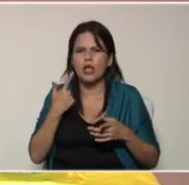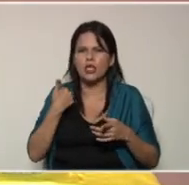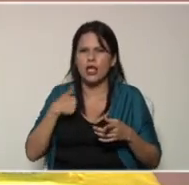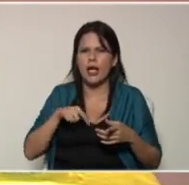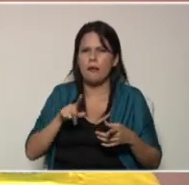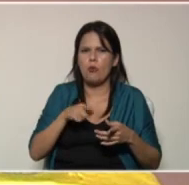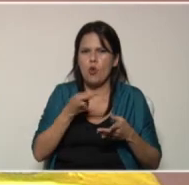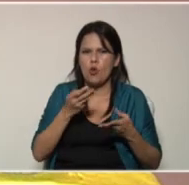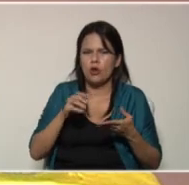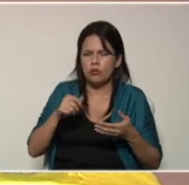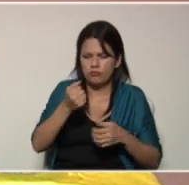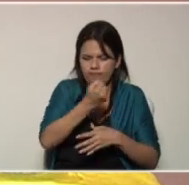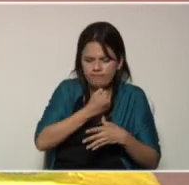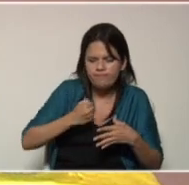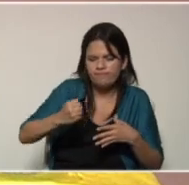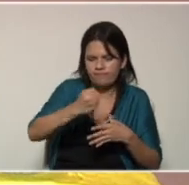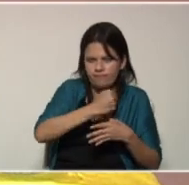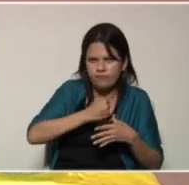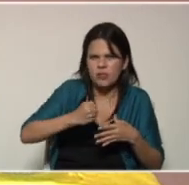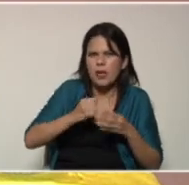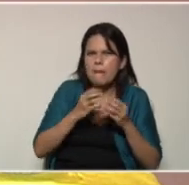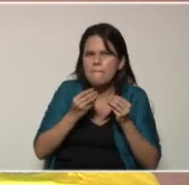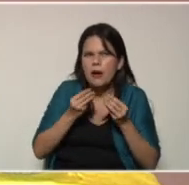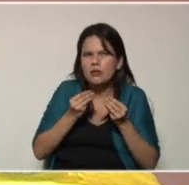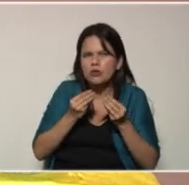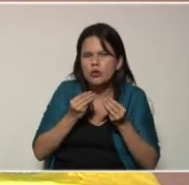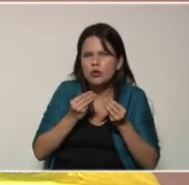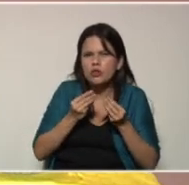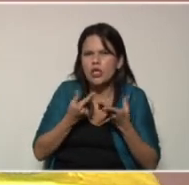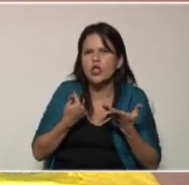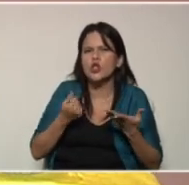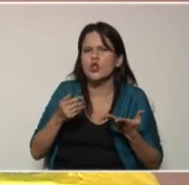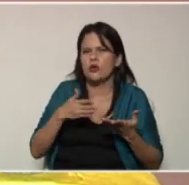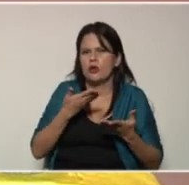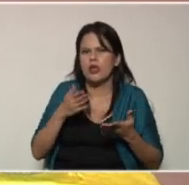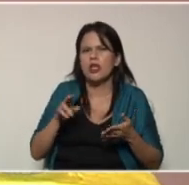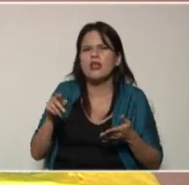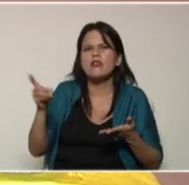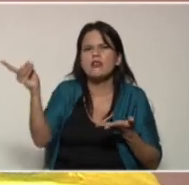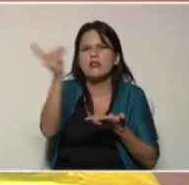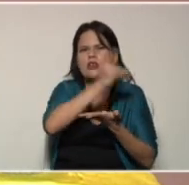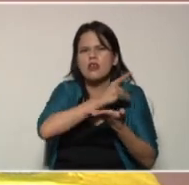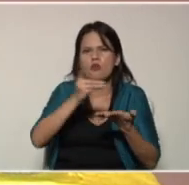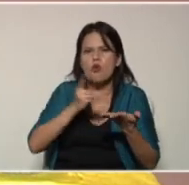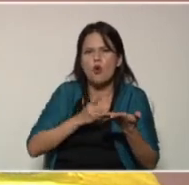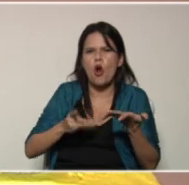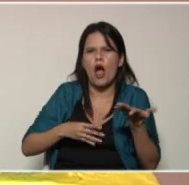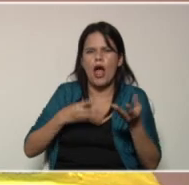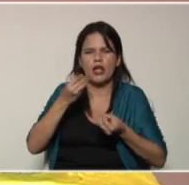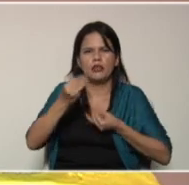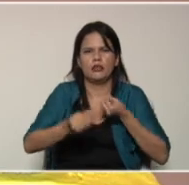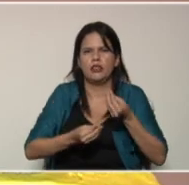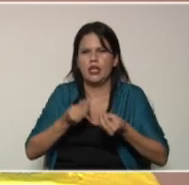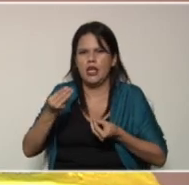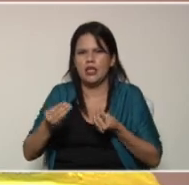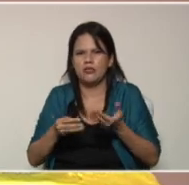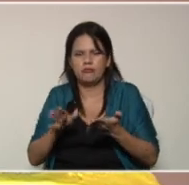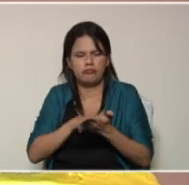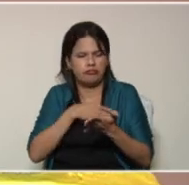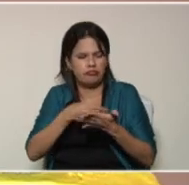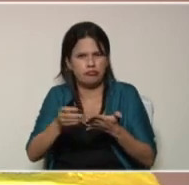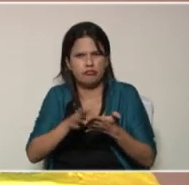solución un poco pastosa nos va a permitir dibujar y hacer obras de artes que pueden estar